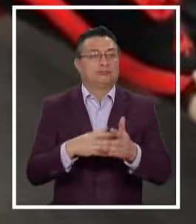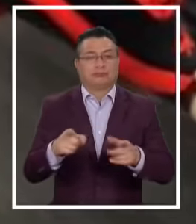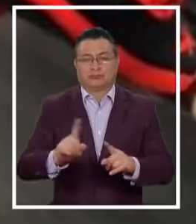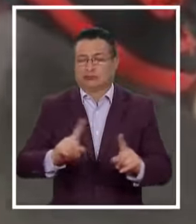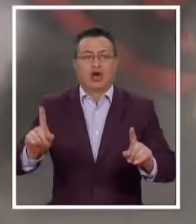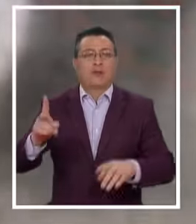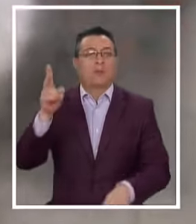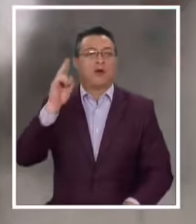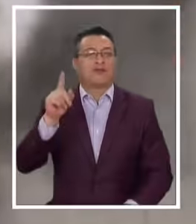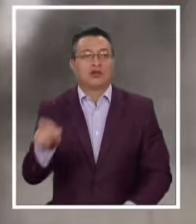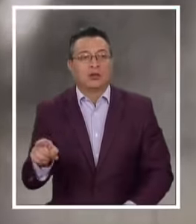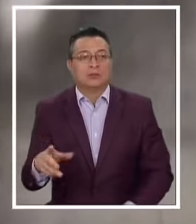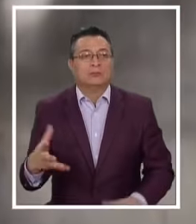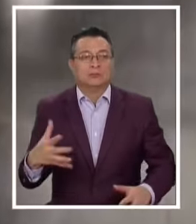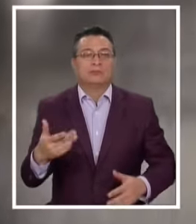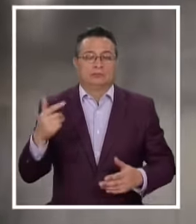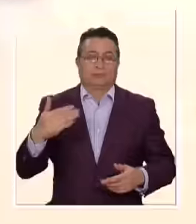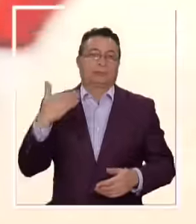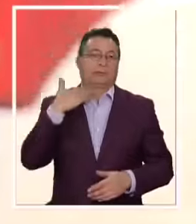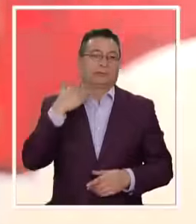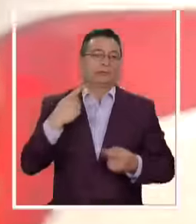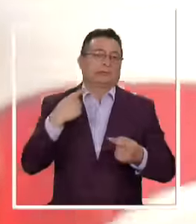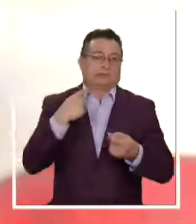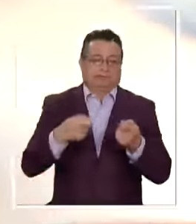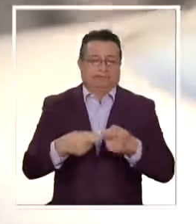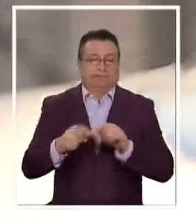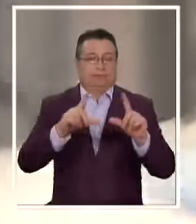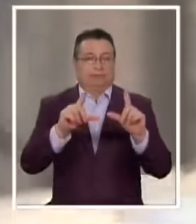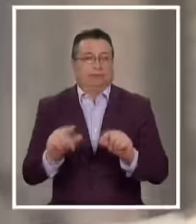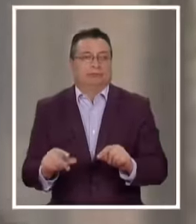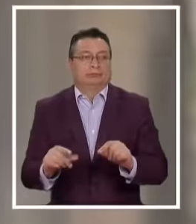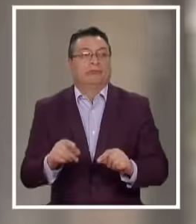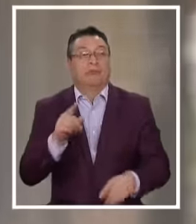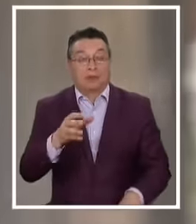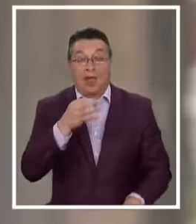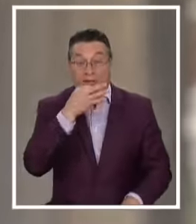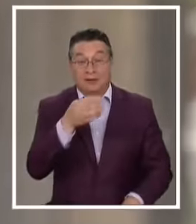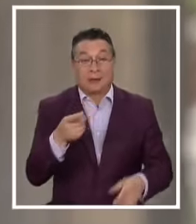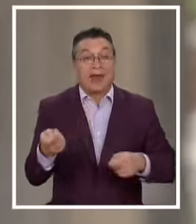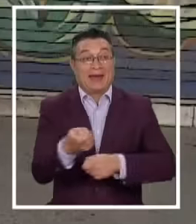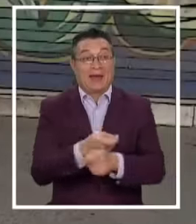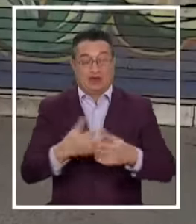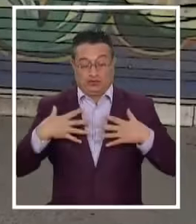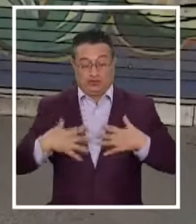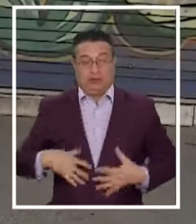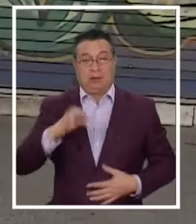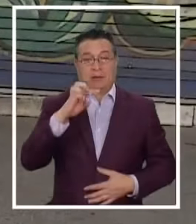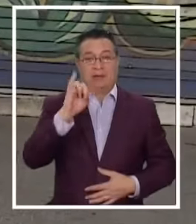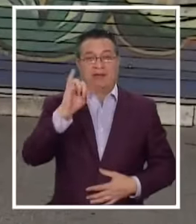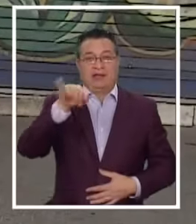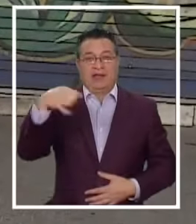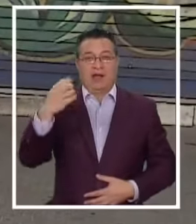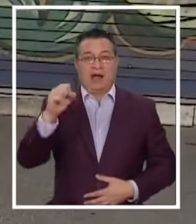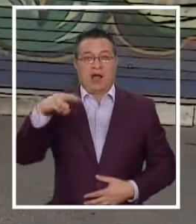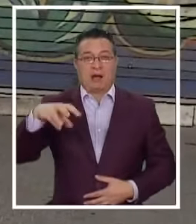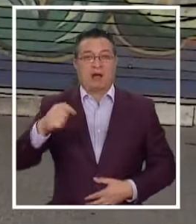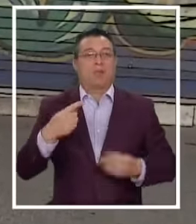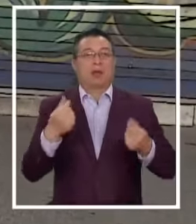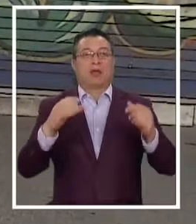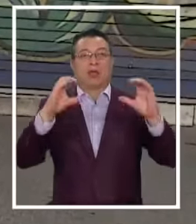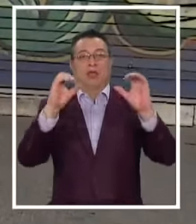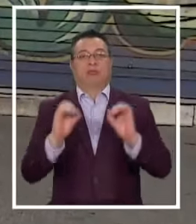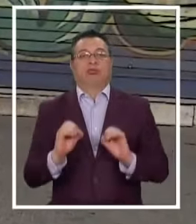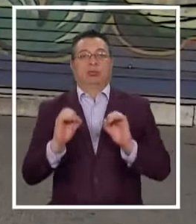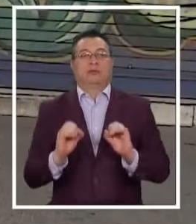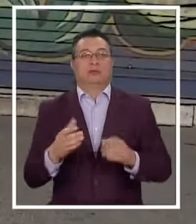esenciales Dejó un fuerte impacto En las ventas Así lo asegura Alejandro Que tiene un negocio De pijamas Y sus ingresos Se fueron a cero